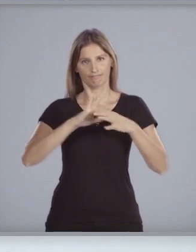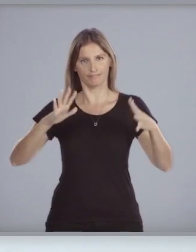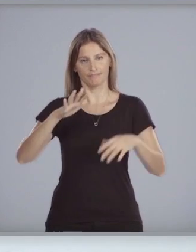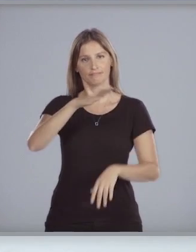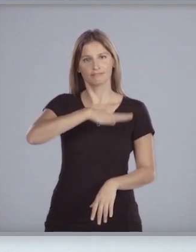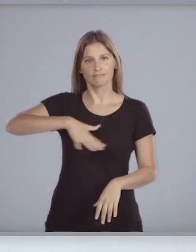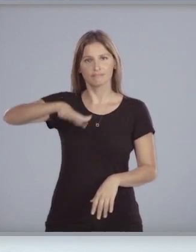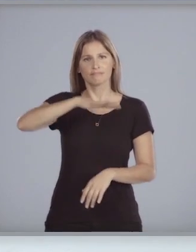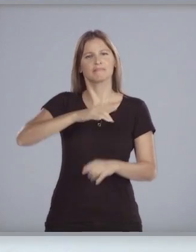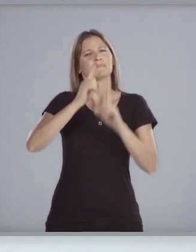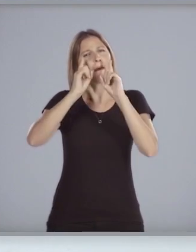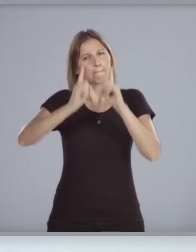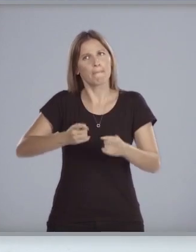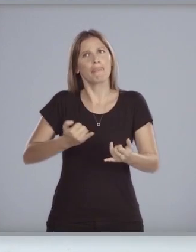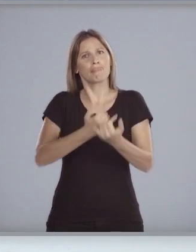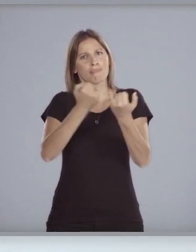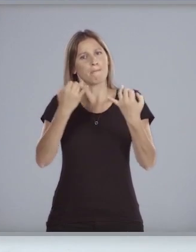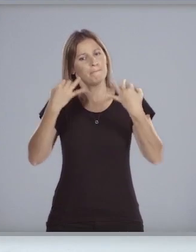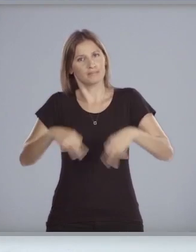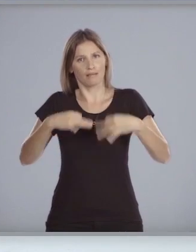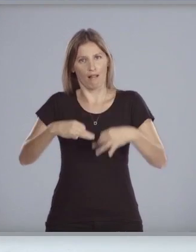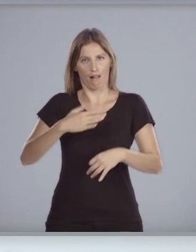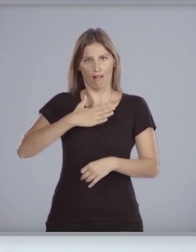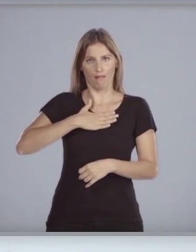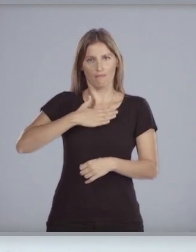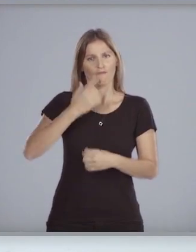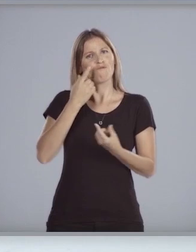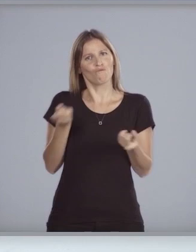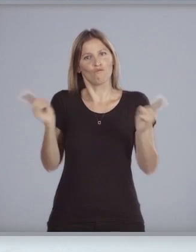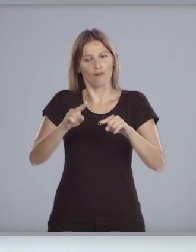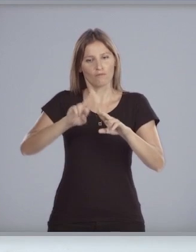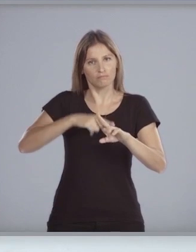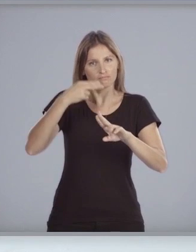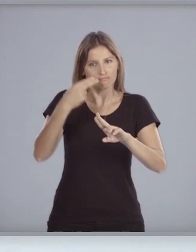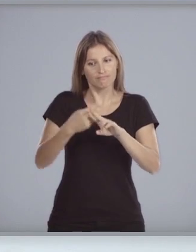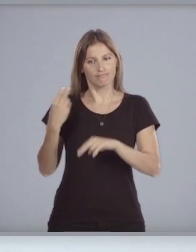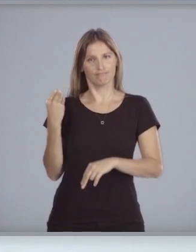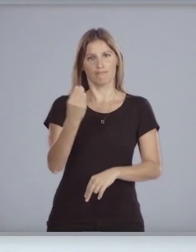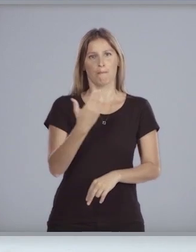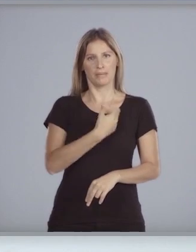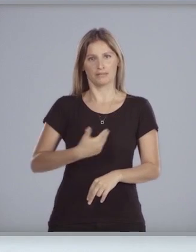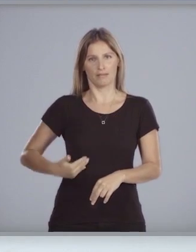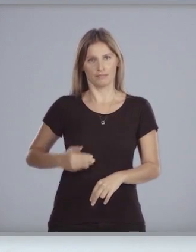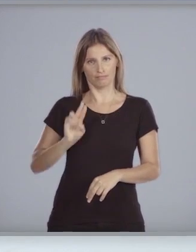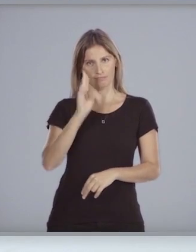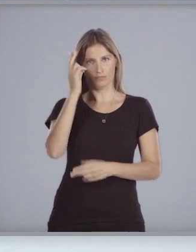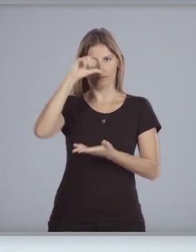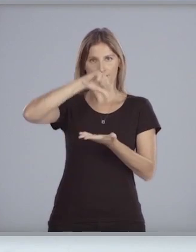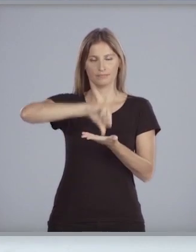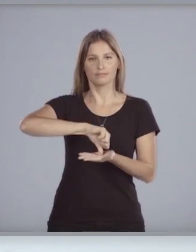También ha sido un día muy especial para mí que vuelva a ejercer la Presidencia de la República.